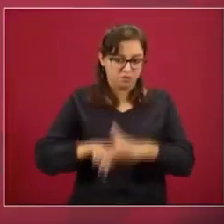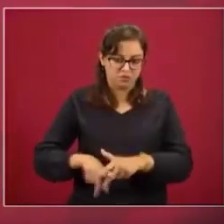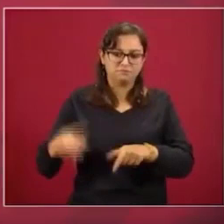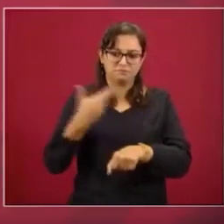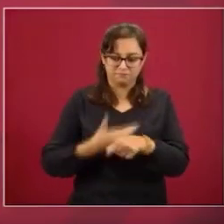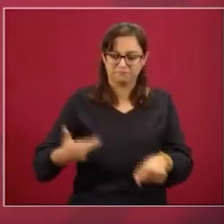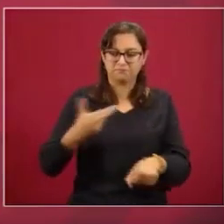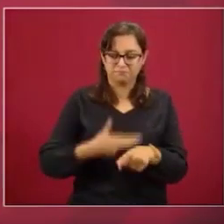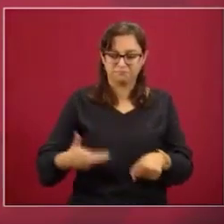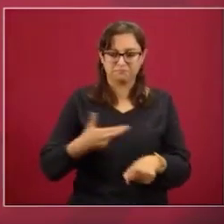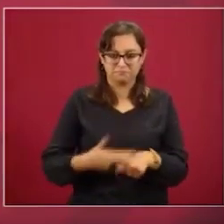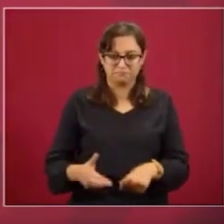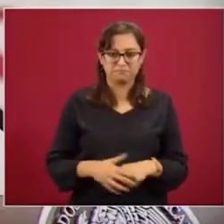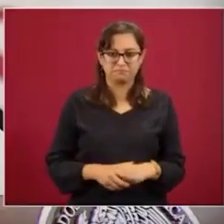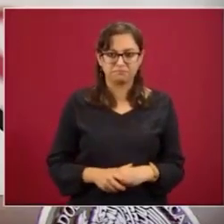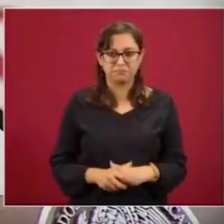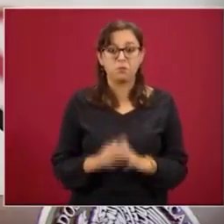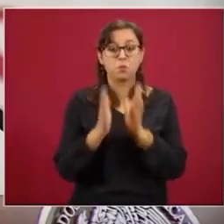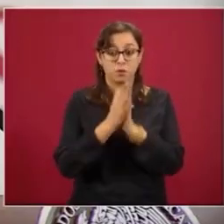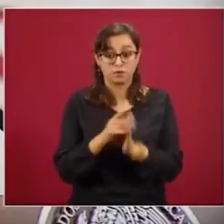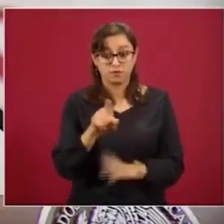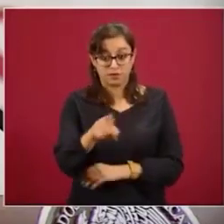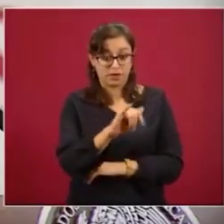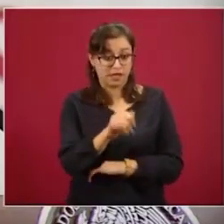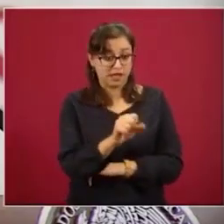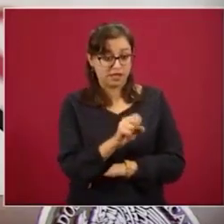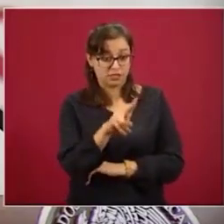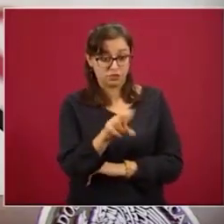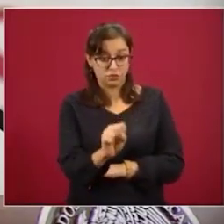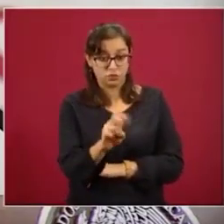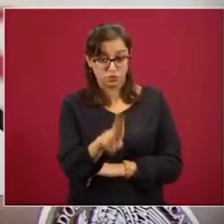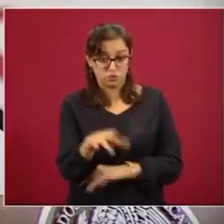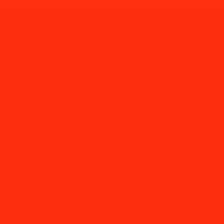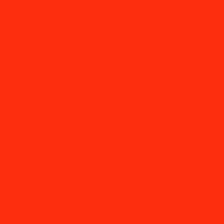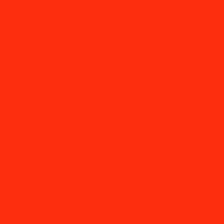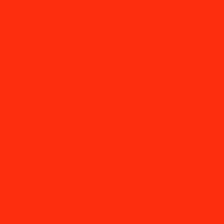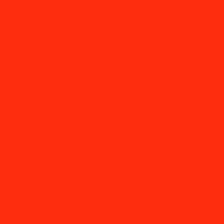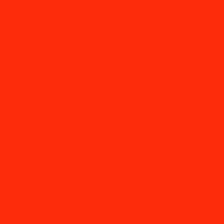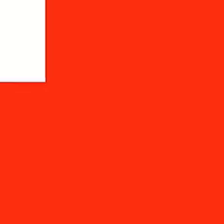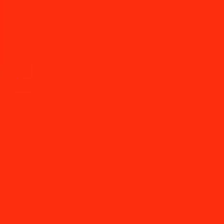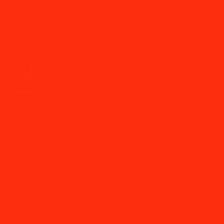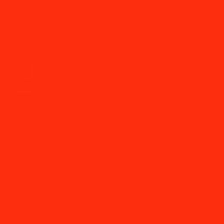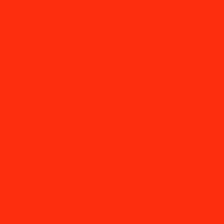gobierno. Entonces, con Jesús nos ponemos de acuerdo.